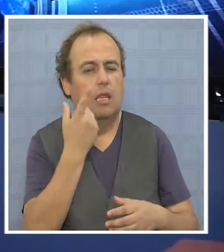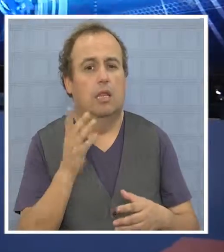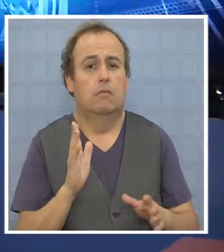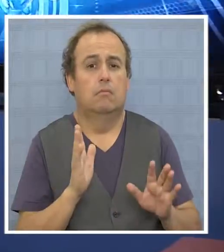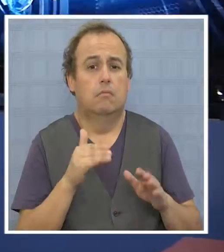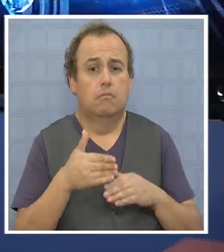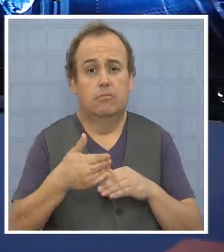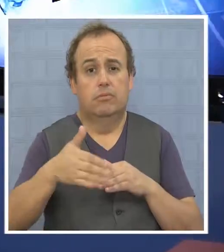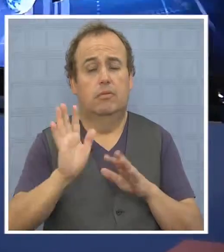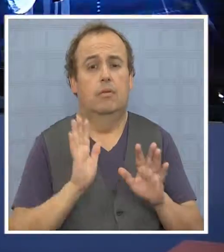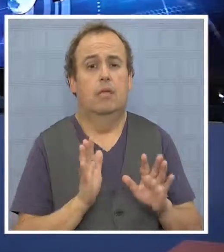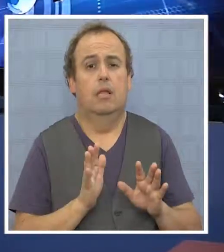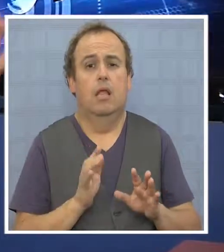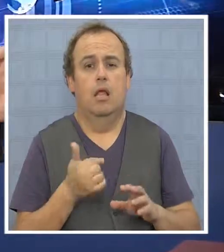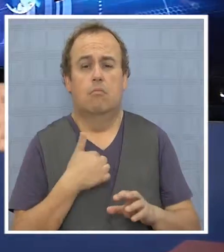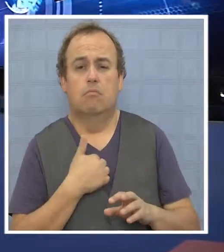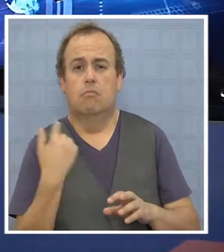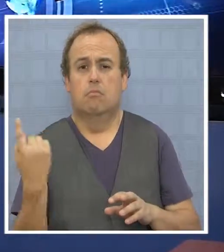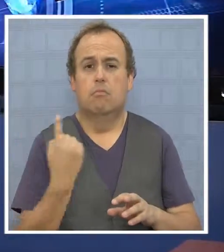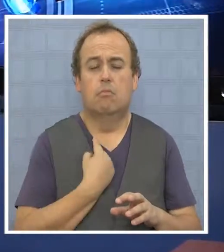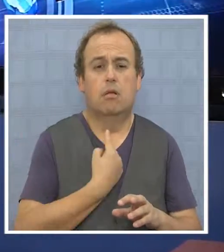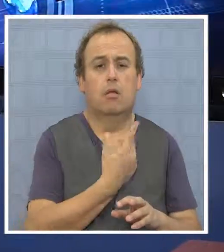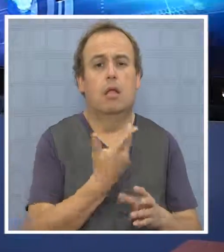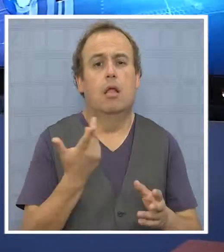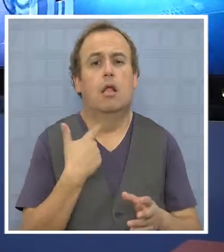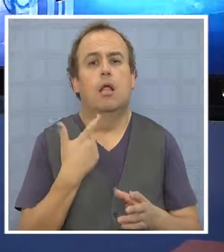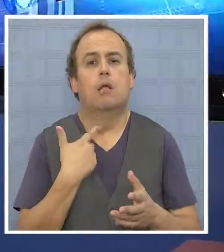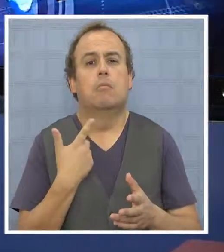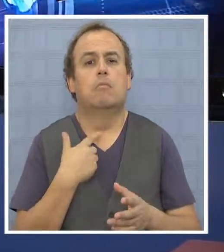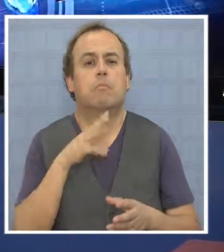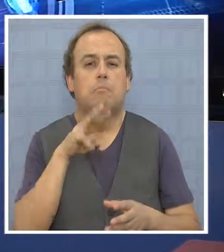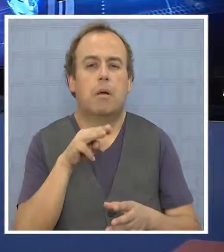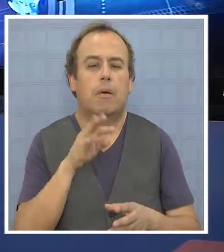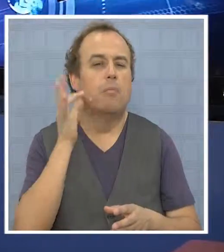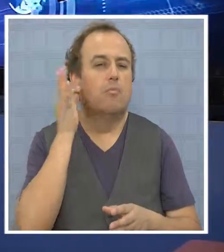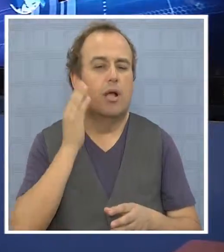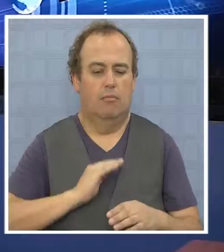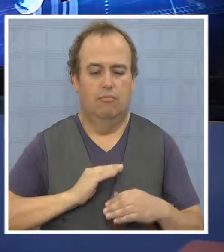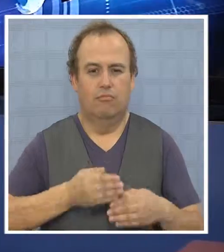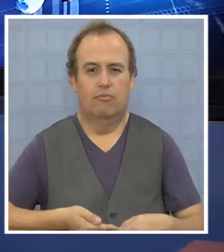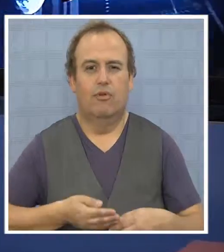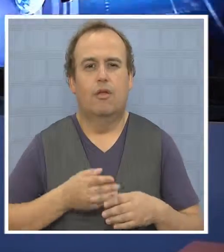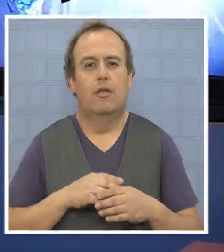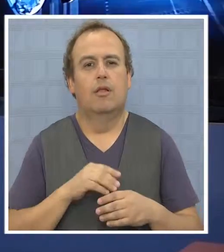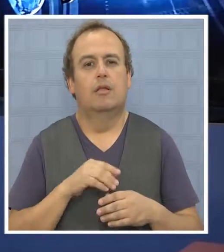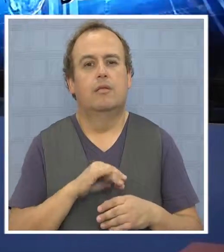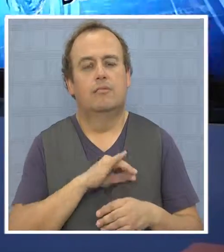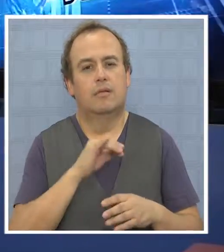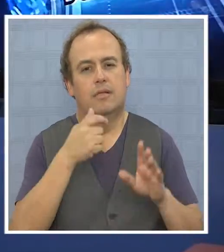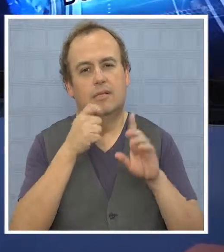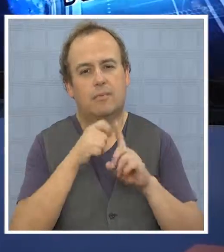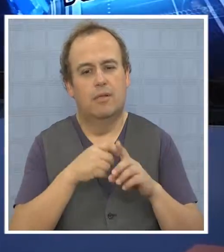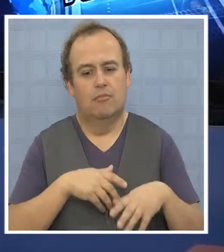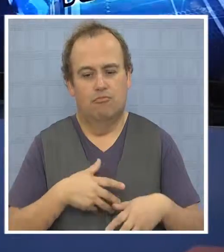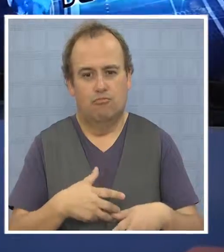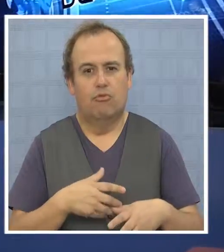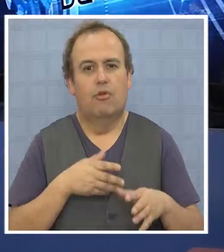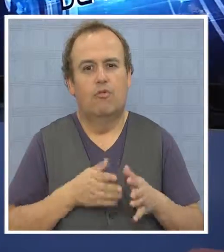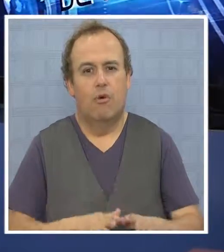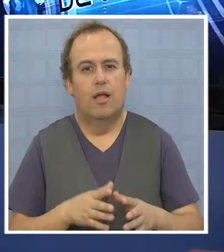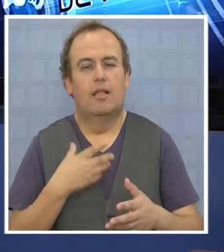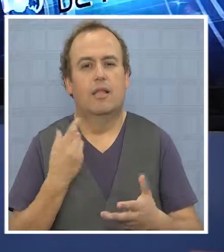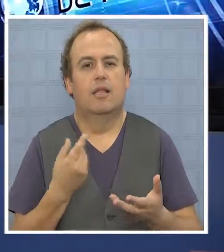fértil esto del postnatal de seis meses. Es para otros, todavía no para mí. Las mujeres que están empezando a salir con postnatal, la mamá, la abuelita, el marido de la mujer que está